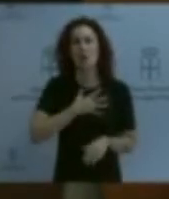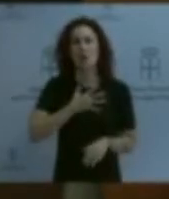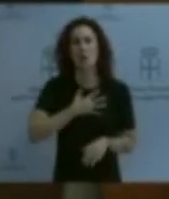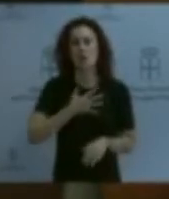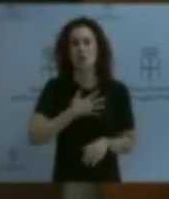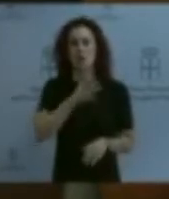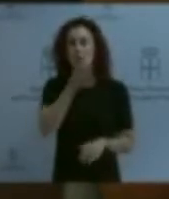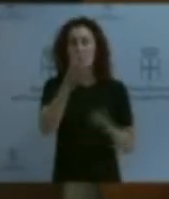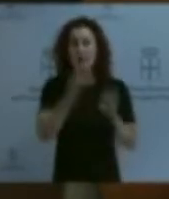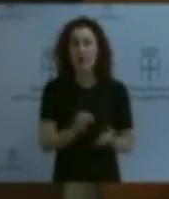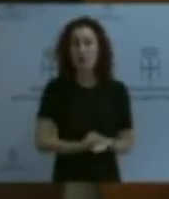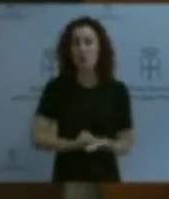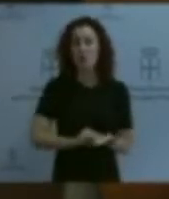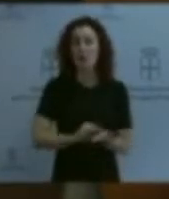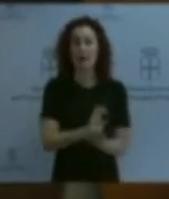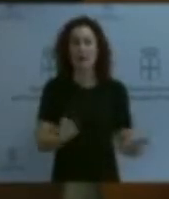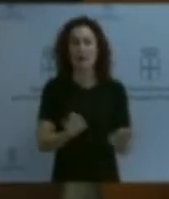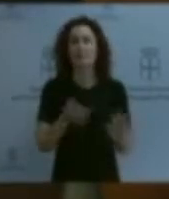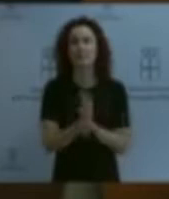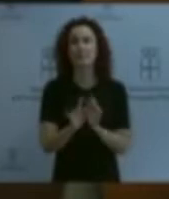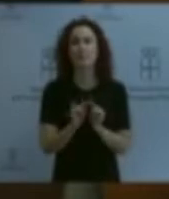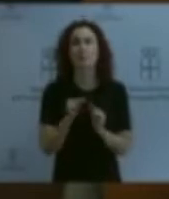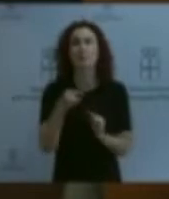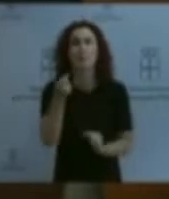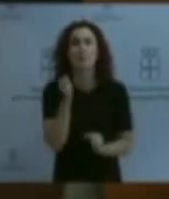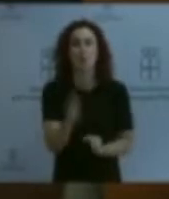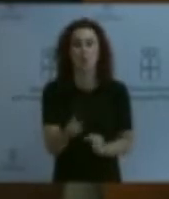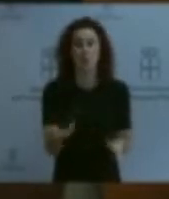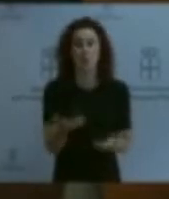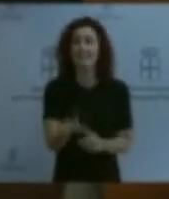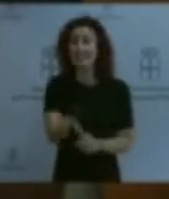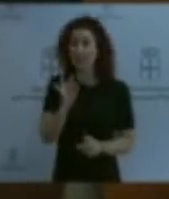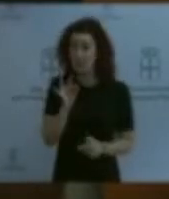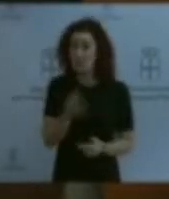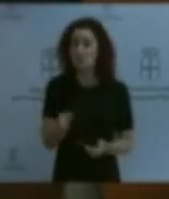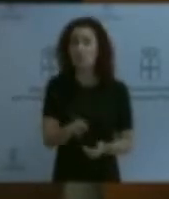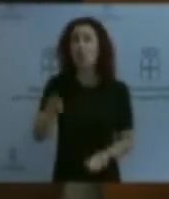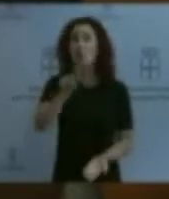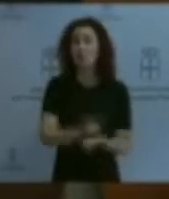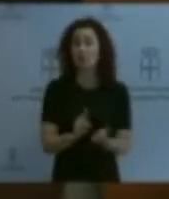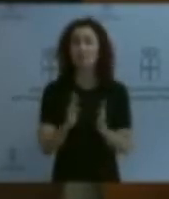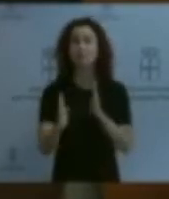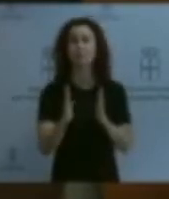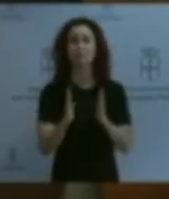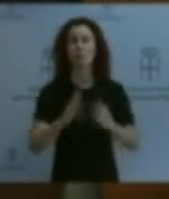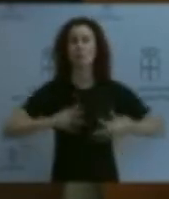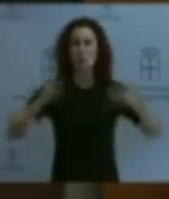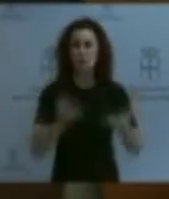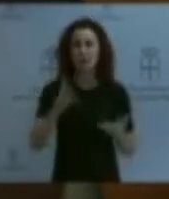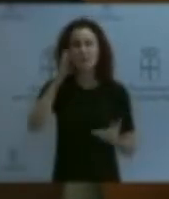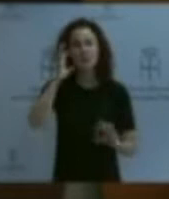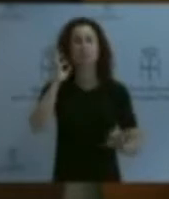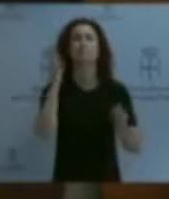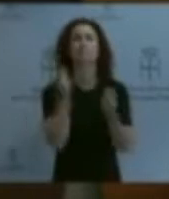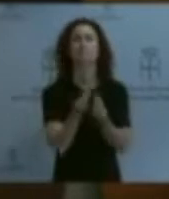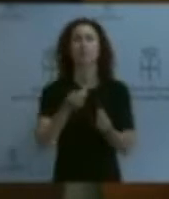neumonía. Y hay que tomar decisiones, insisto, en momentos que urgen hay que tomar decisiones coherentes. Y a mí me sorprende que